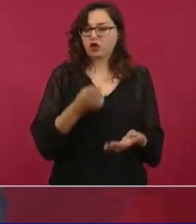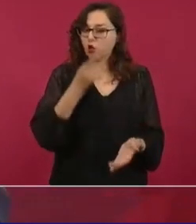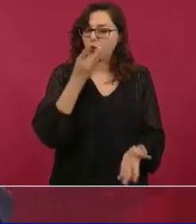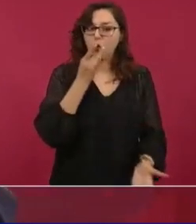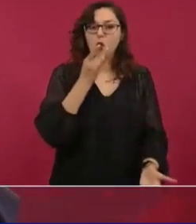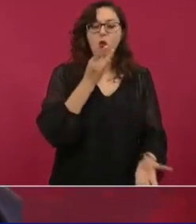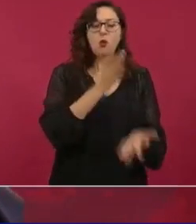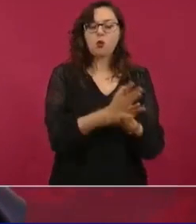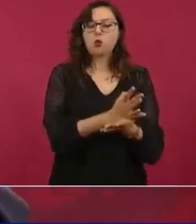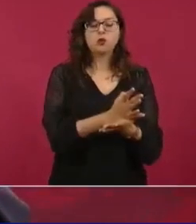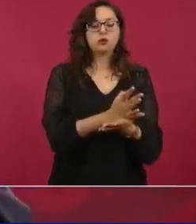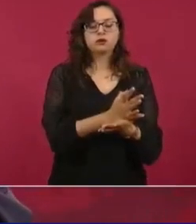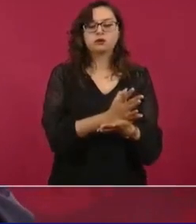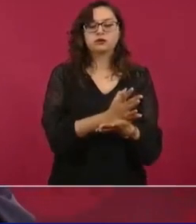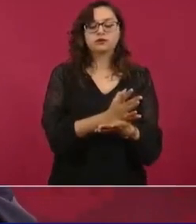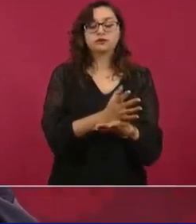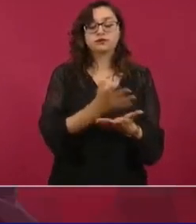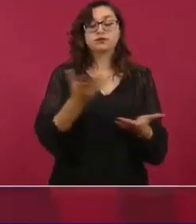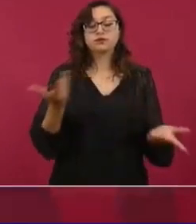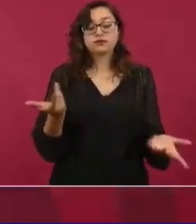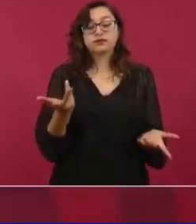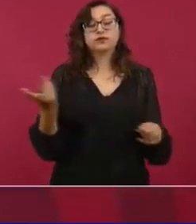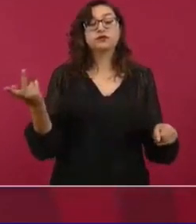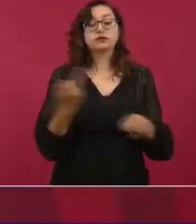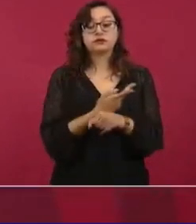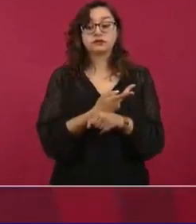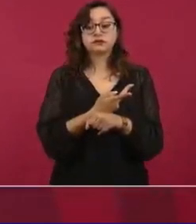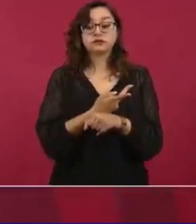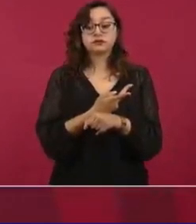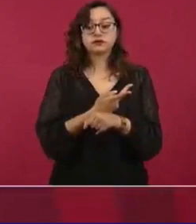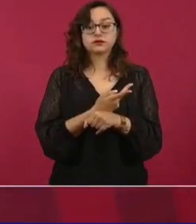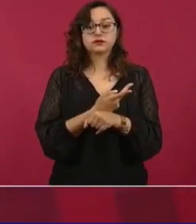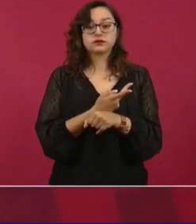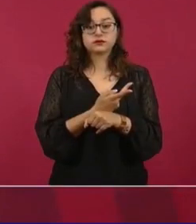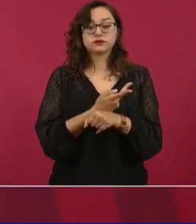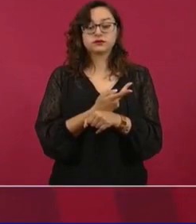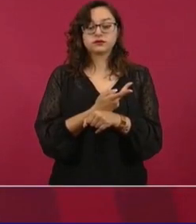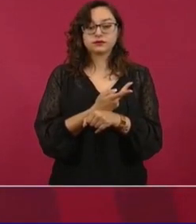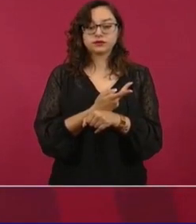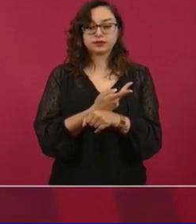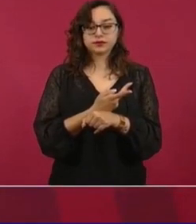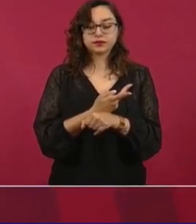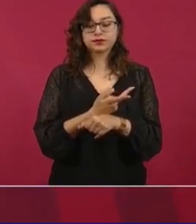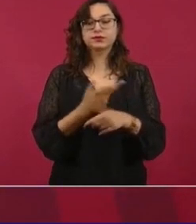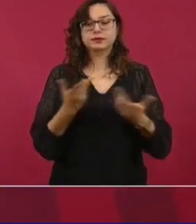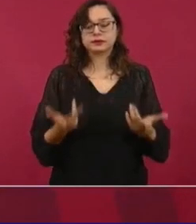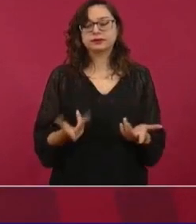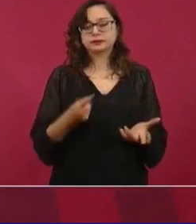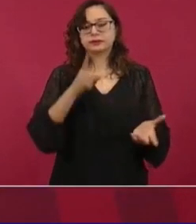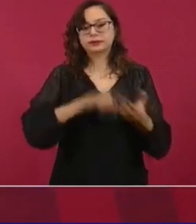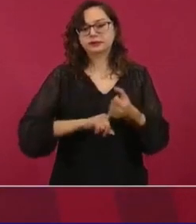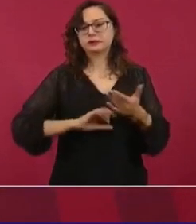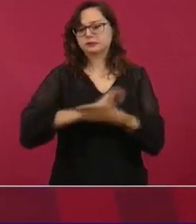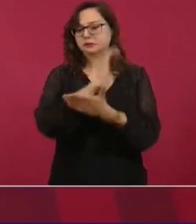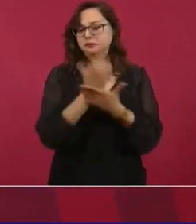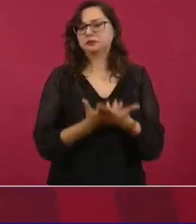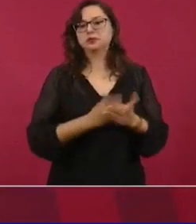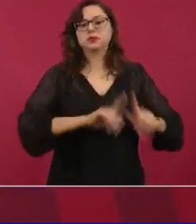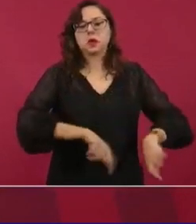Entonces, por eso se daban todos estos contratos,